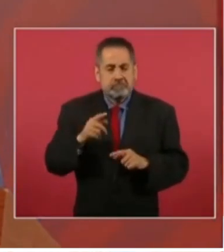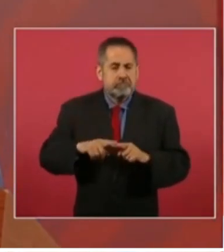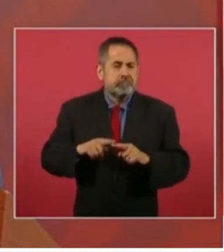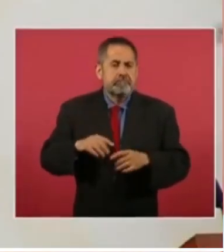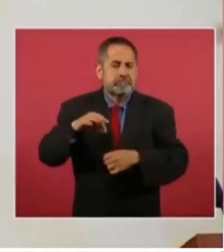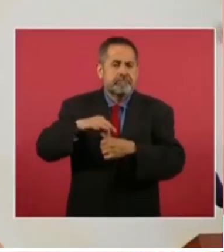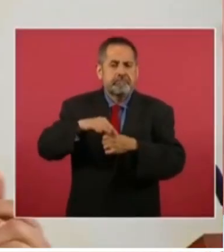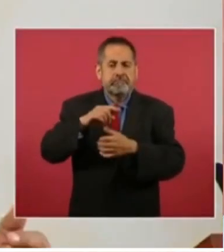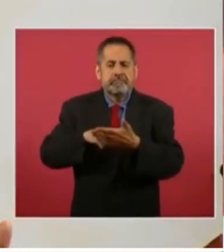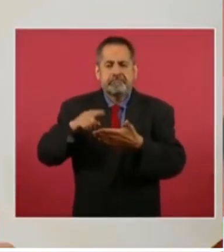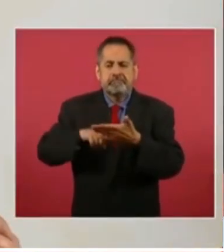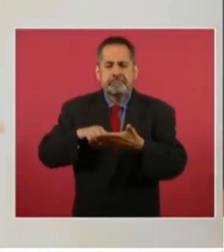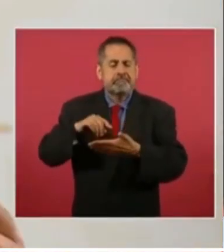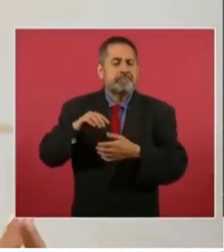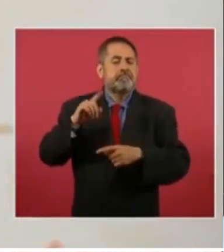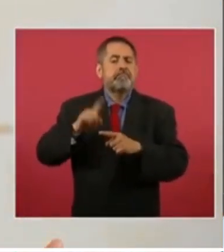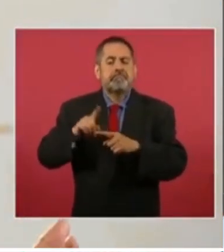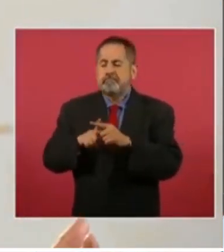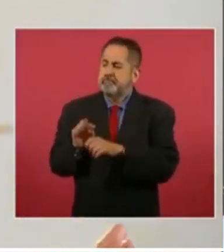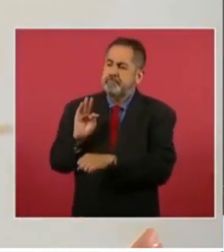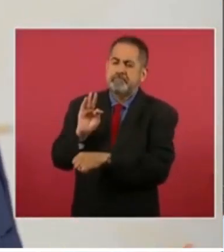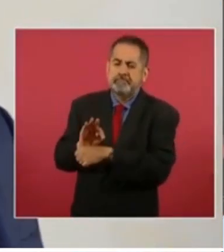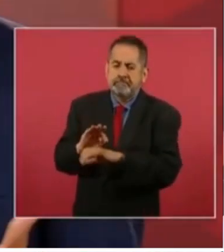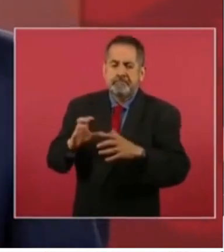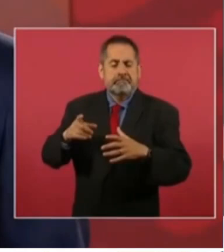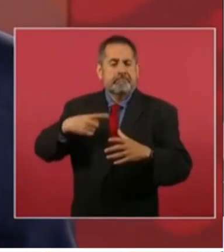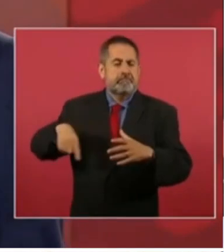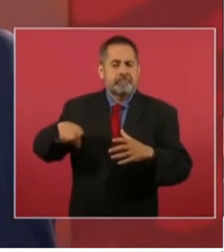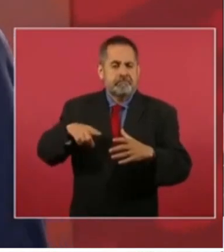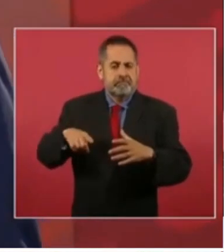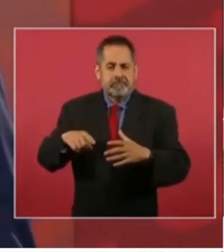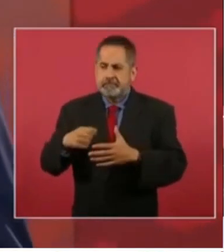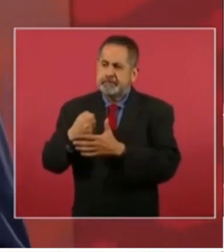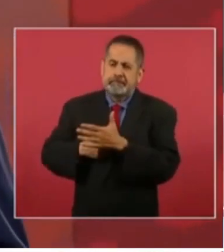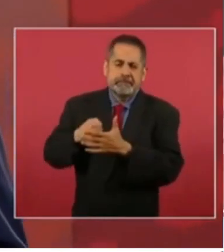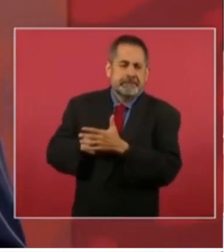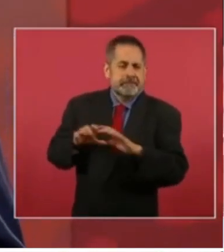quienes votan quienes protegen el movimiento